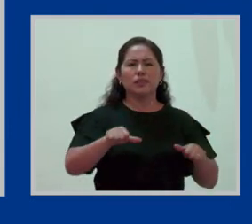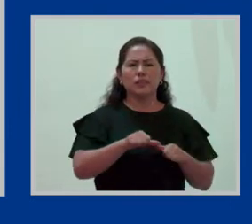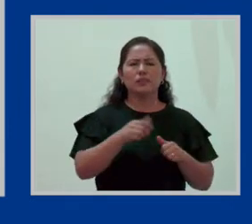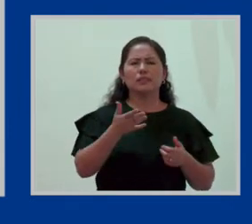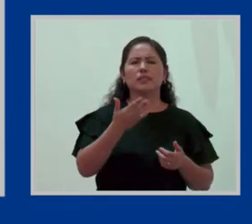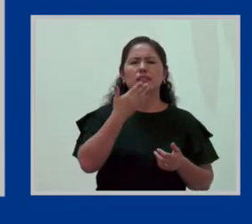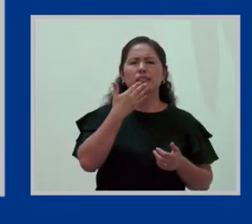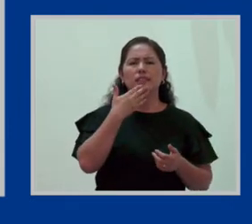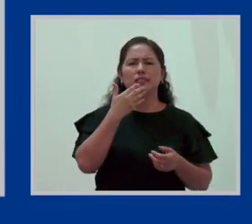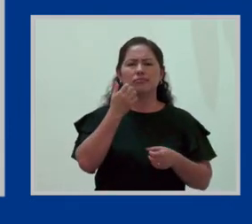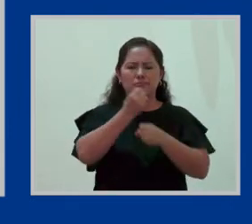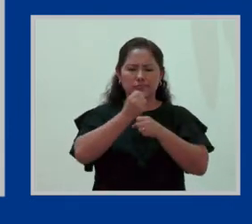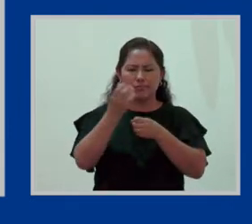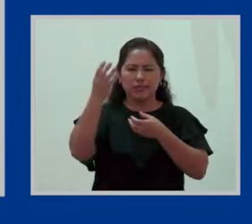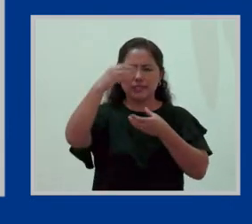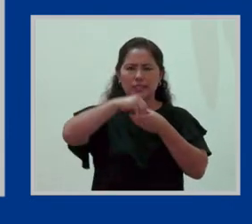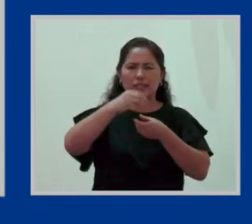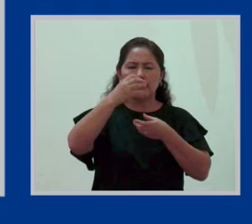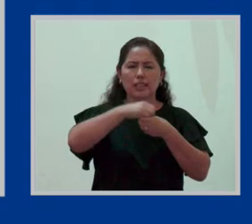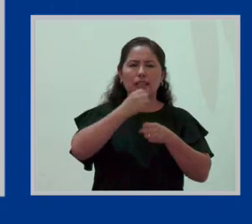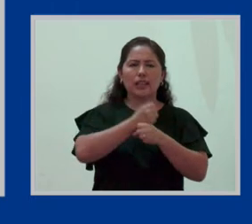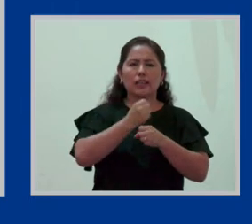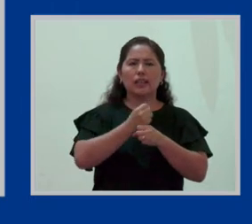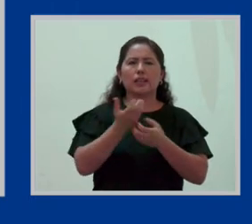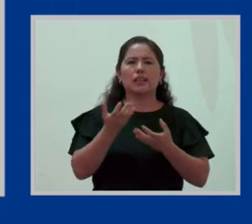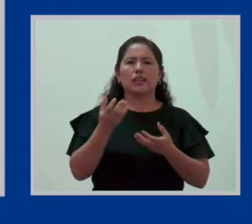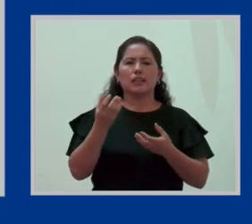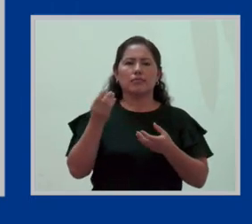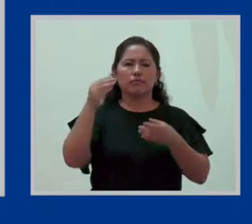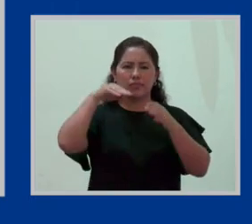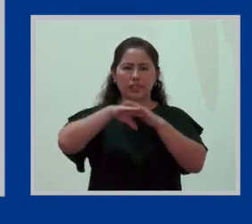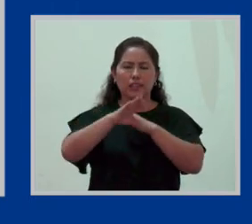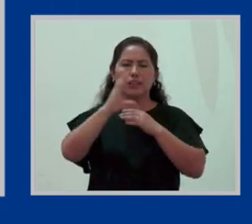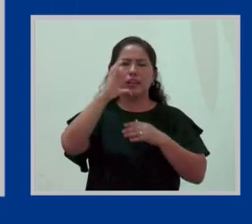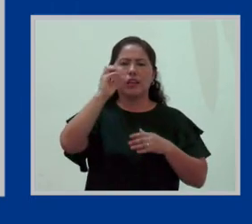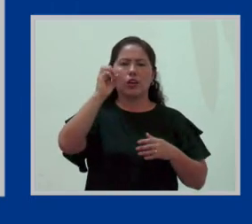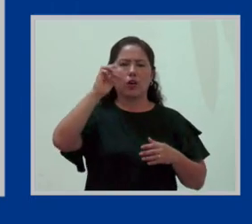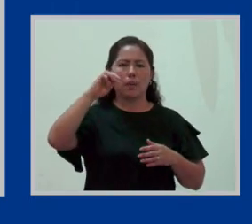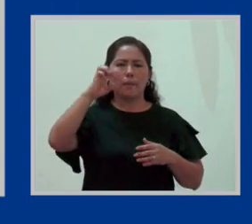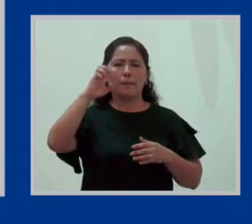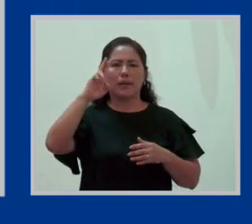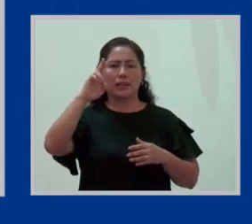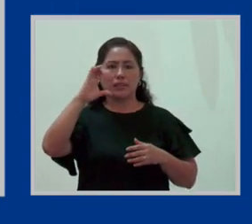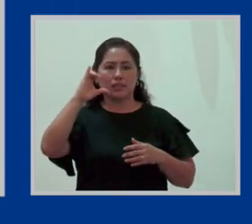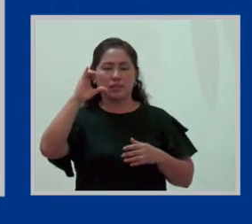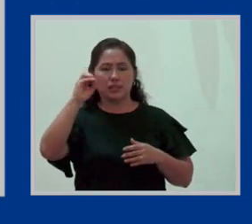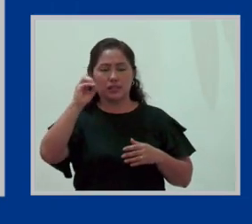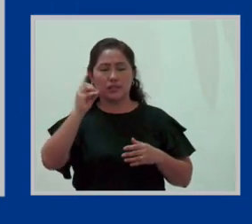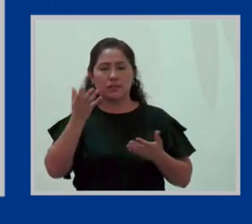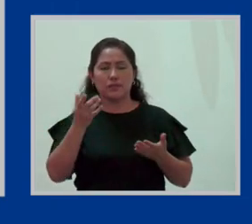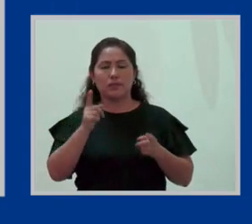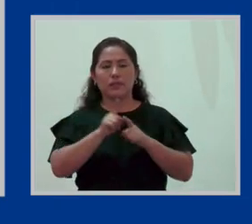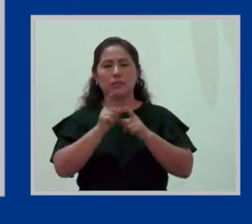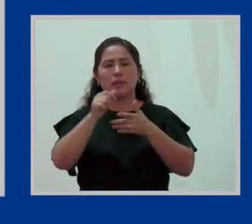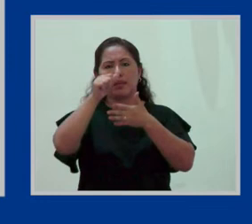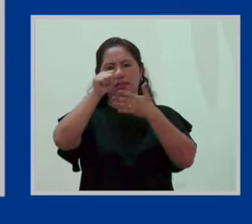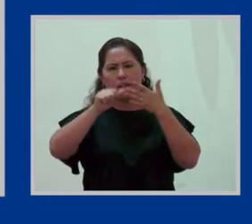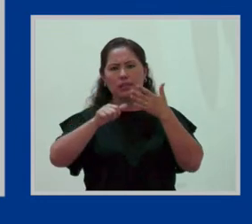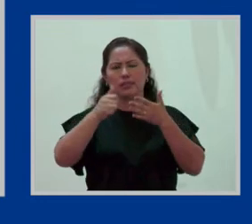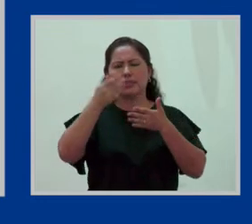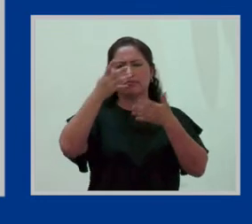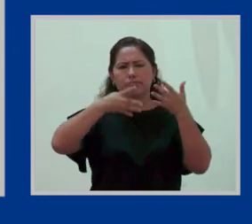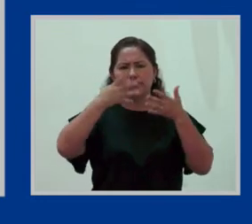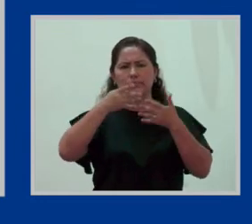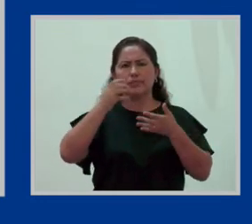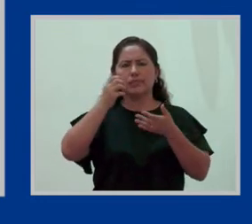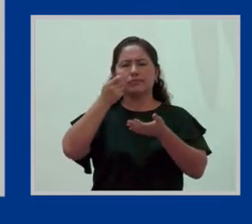las mujeres predominantemente en los sectores de comercios y servicios? Desde el análisis de salarios, el hecho de que